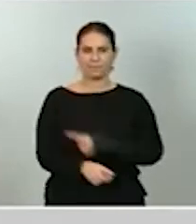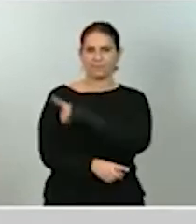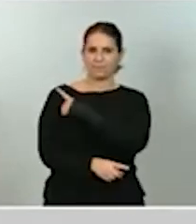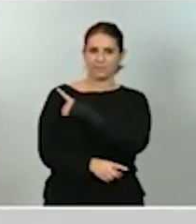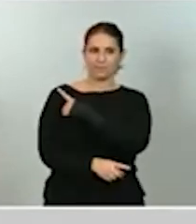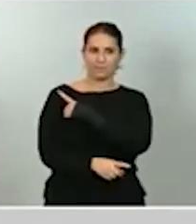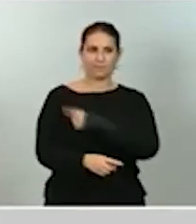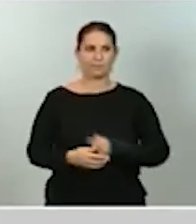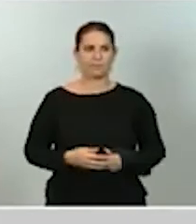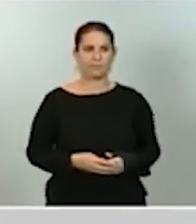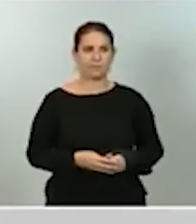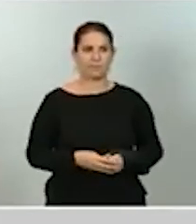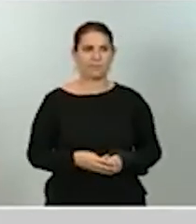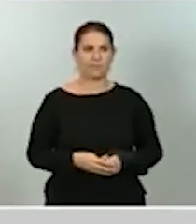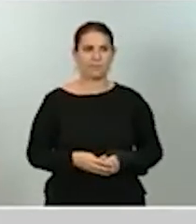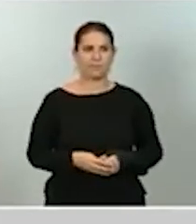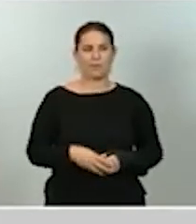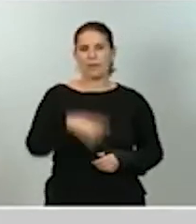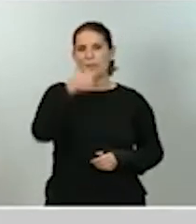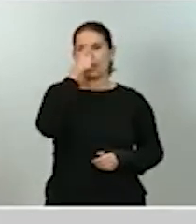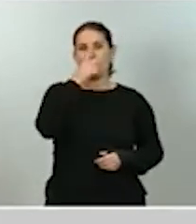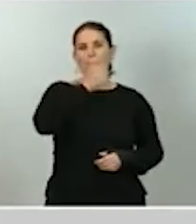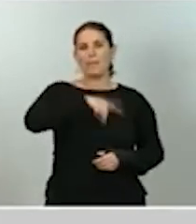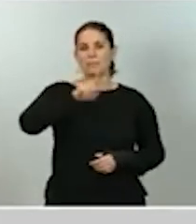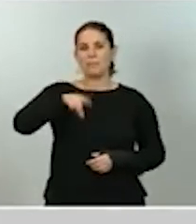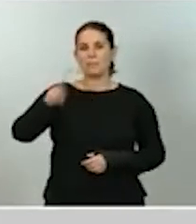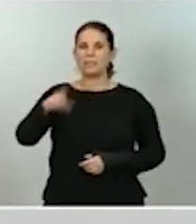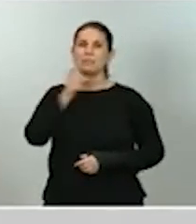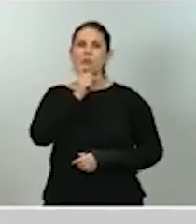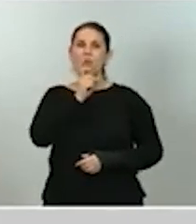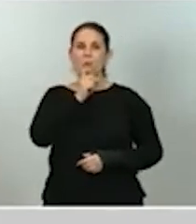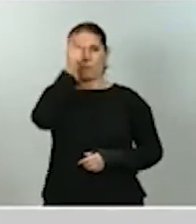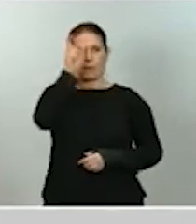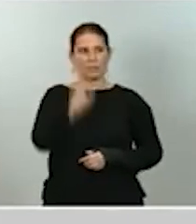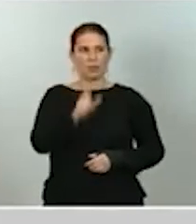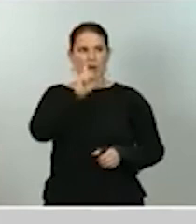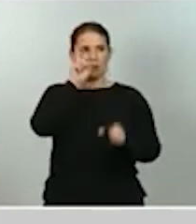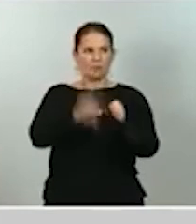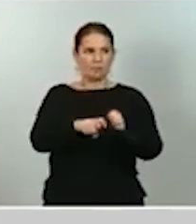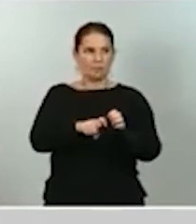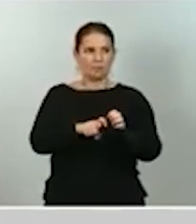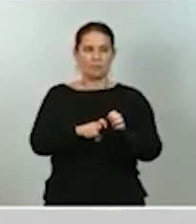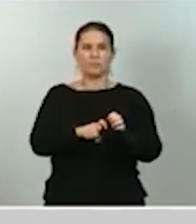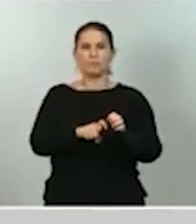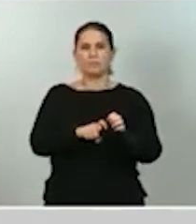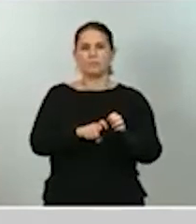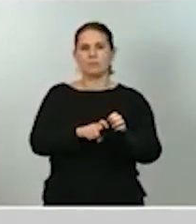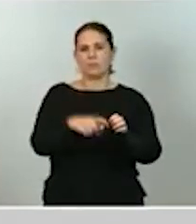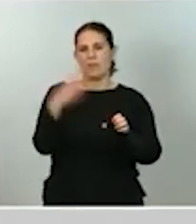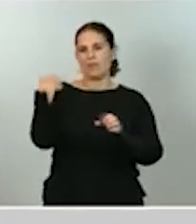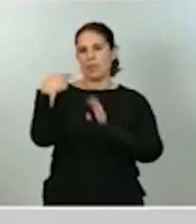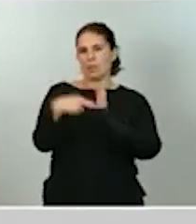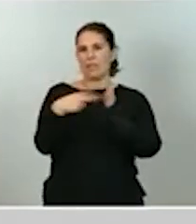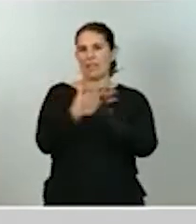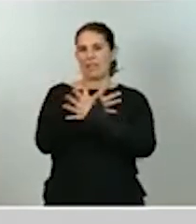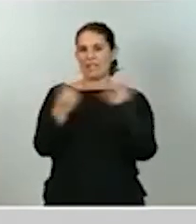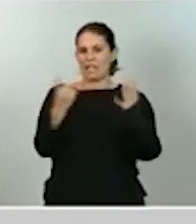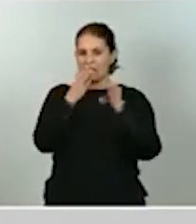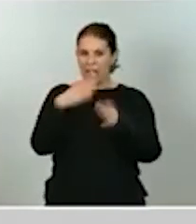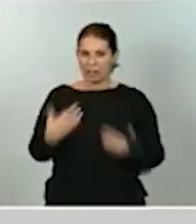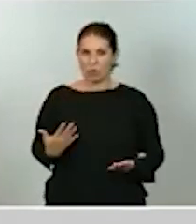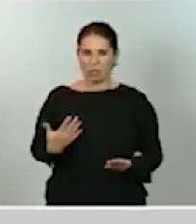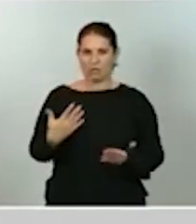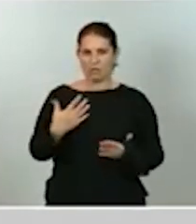perfil mensual de la afiliación a la seguridad social en los últimos años, desde 2016 hasta la actualidad, y en este